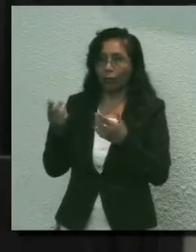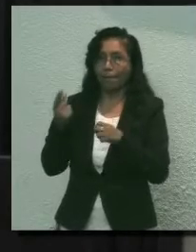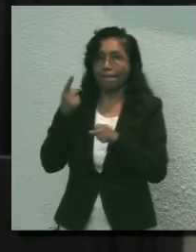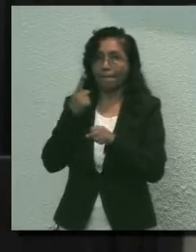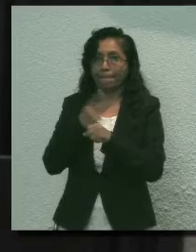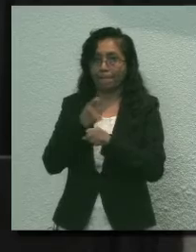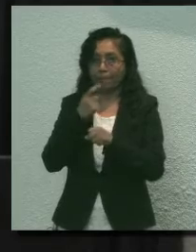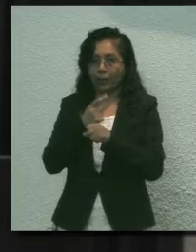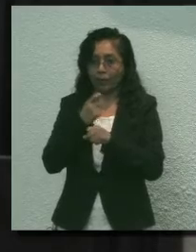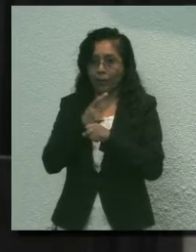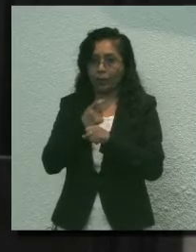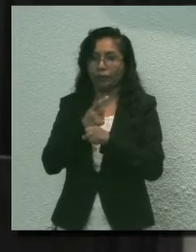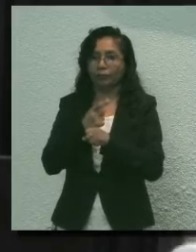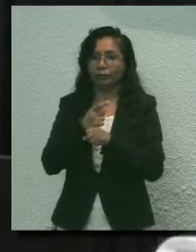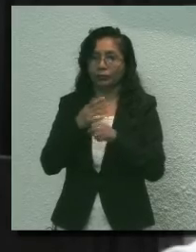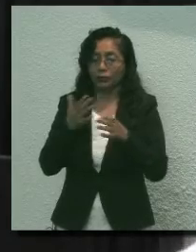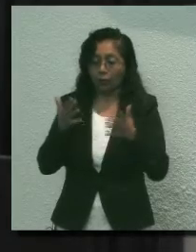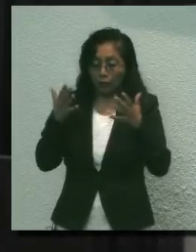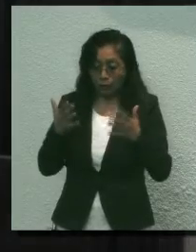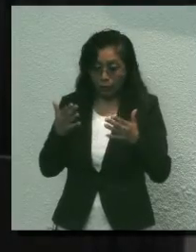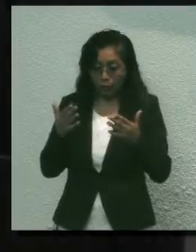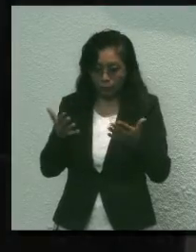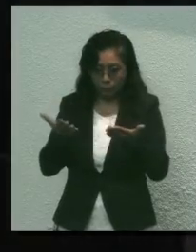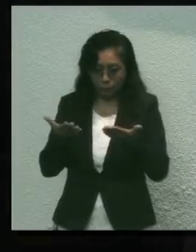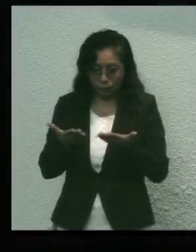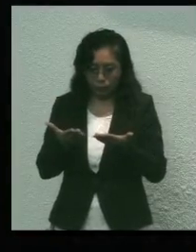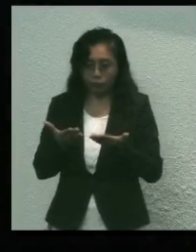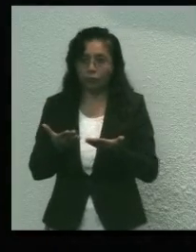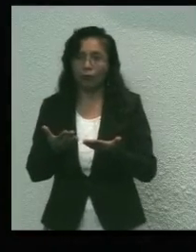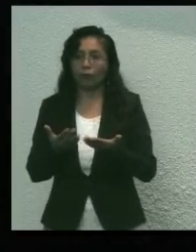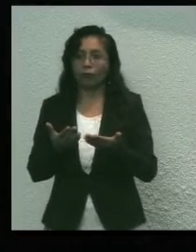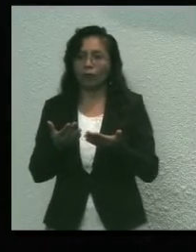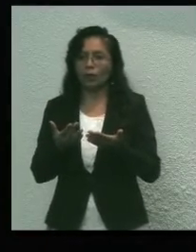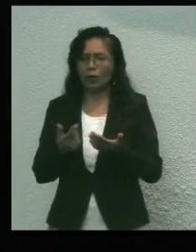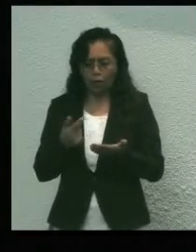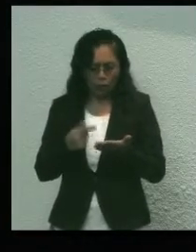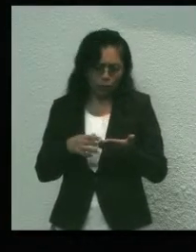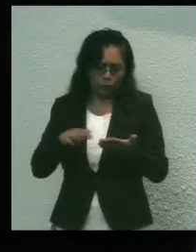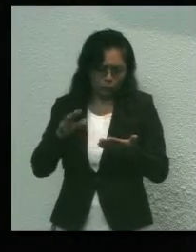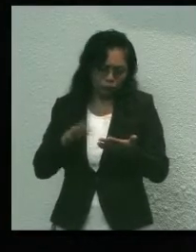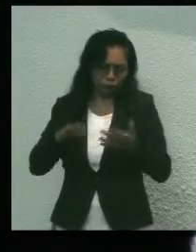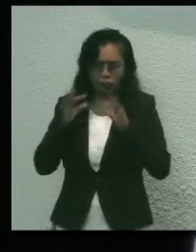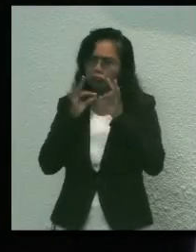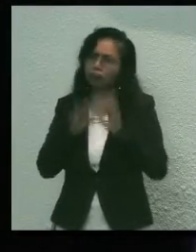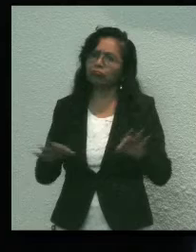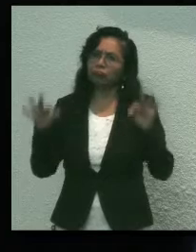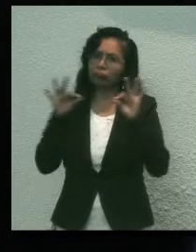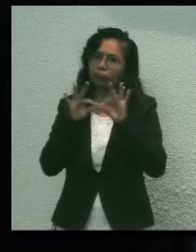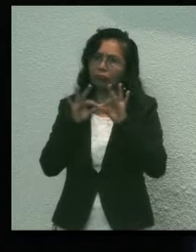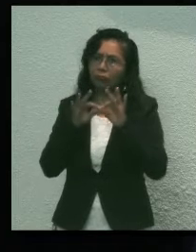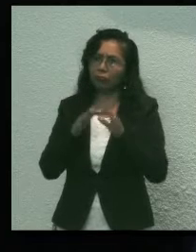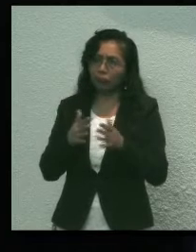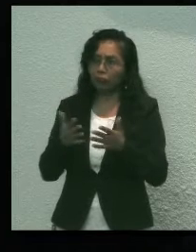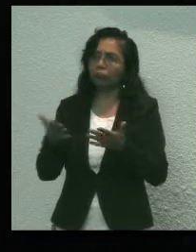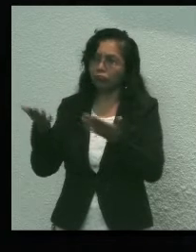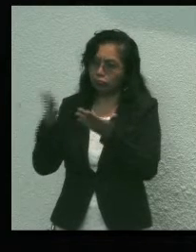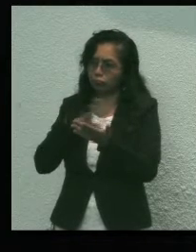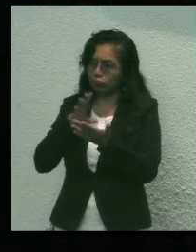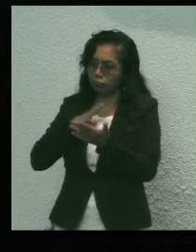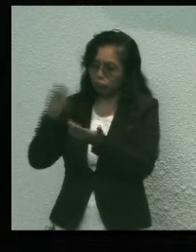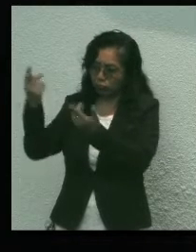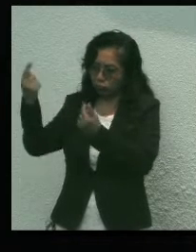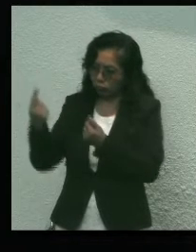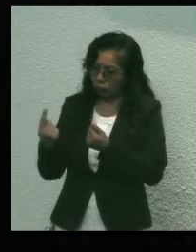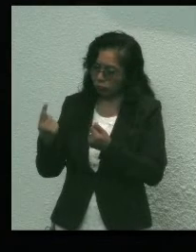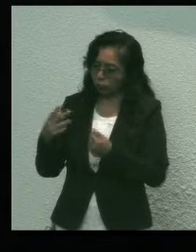legislatura de la paridad, es altamente motivante contar con su presencia, ciudadano